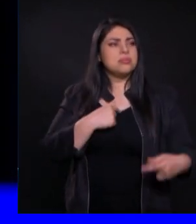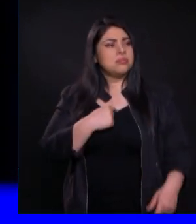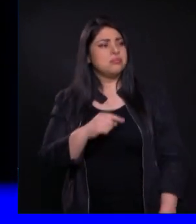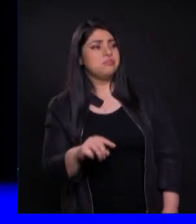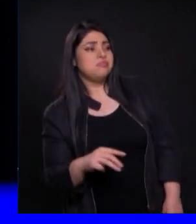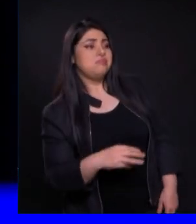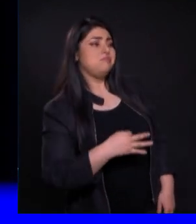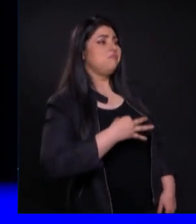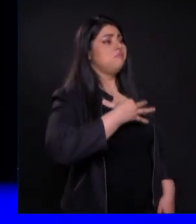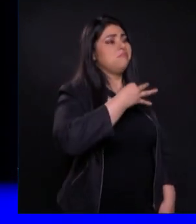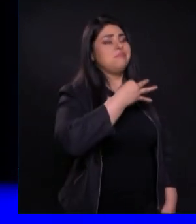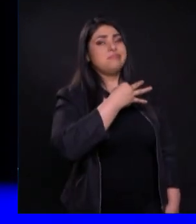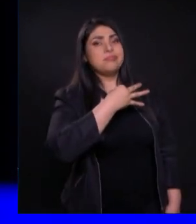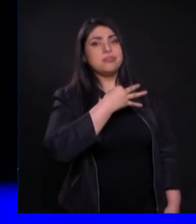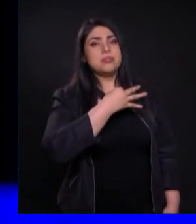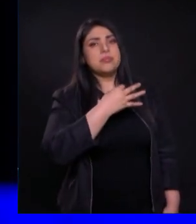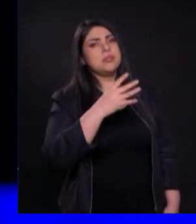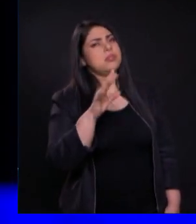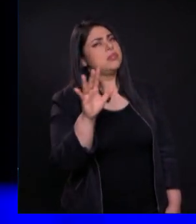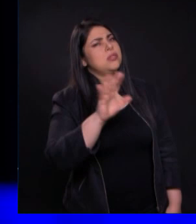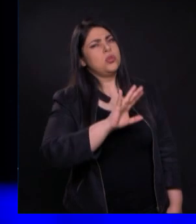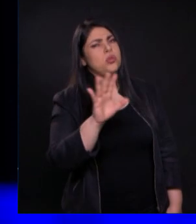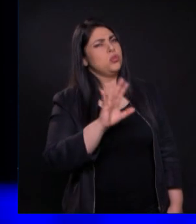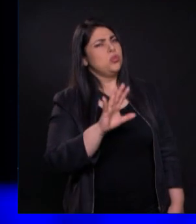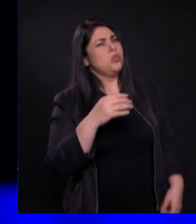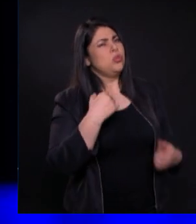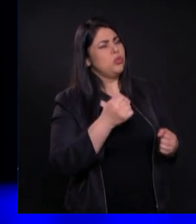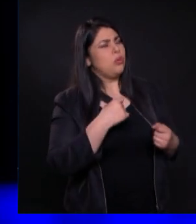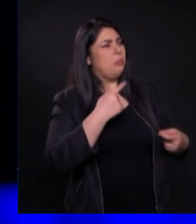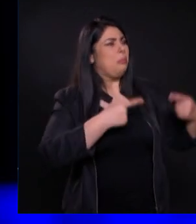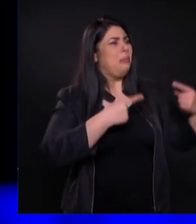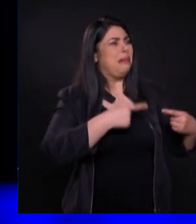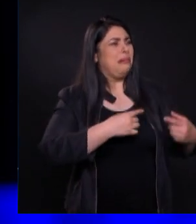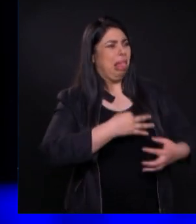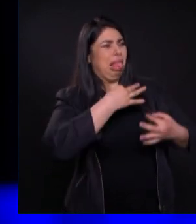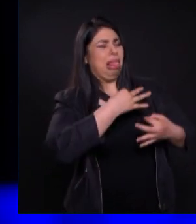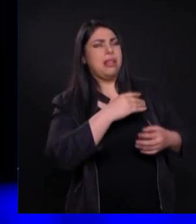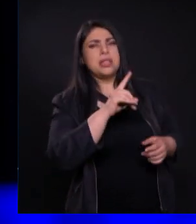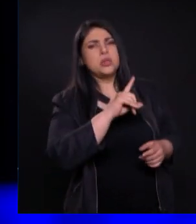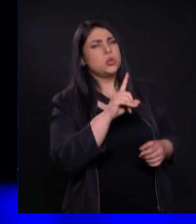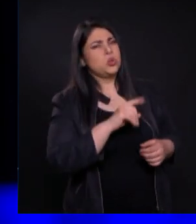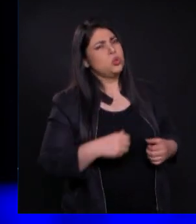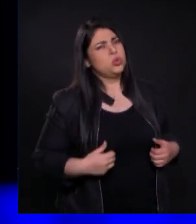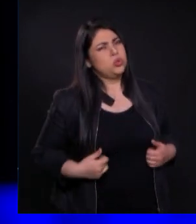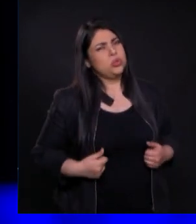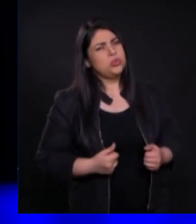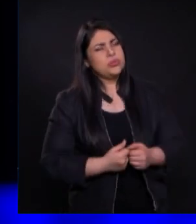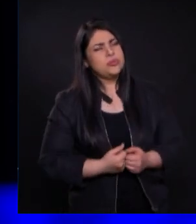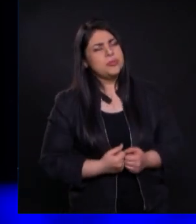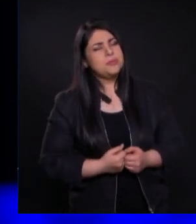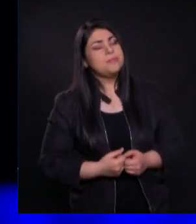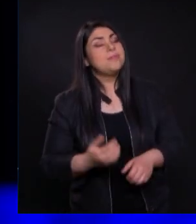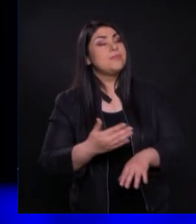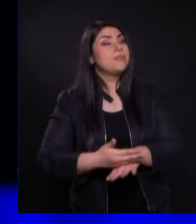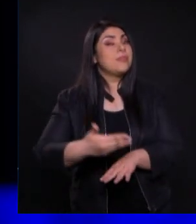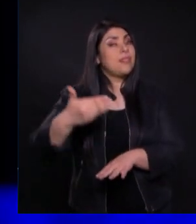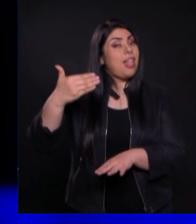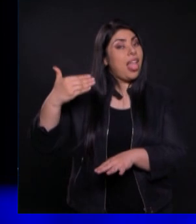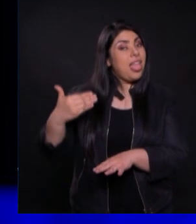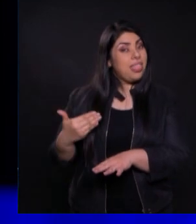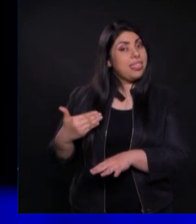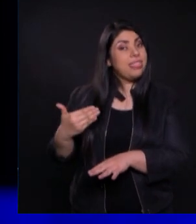hagáis Ni por contienda O por pleito Ni por vanagloria Antes bien Con